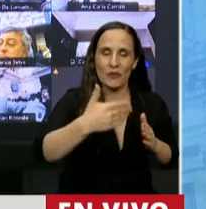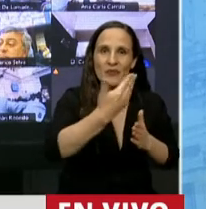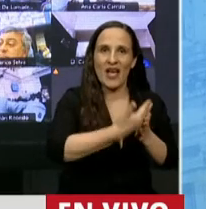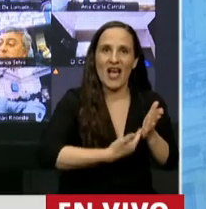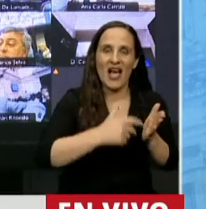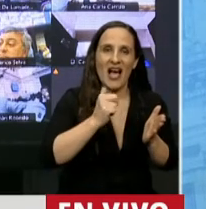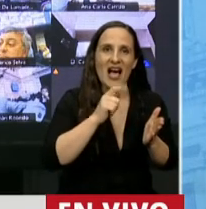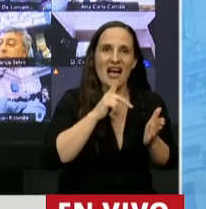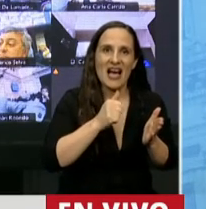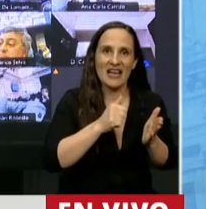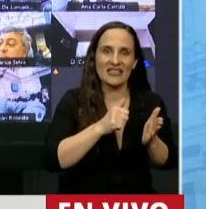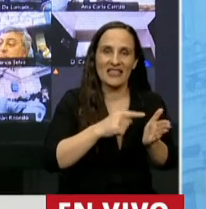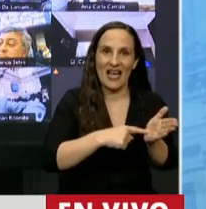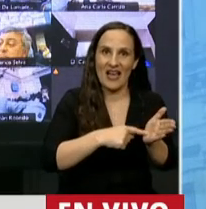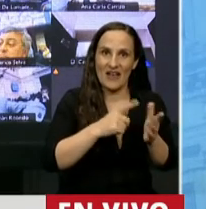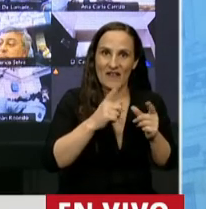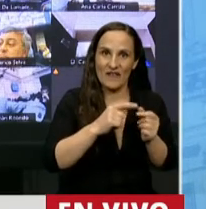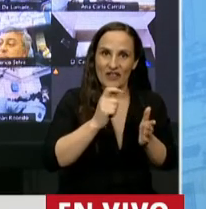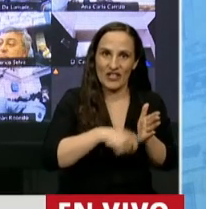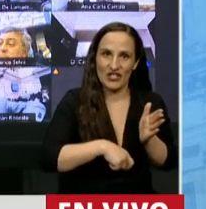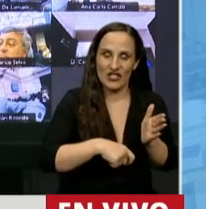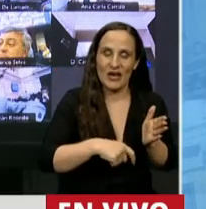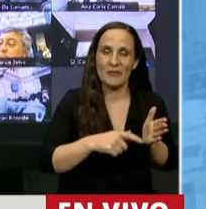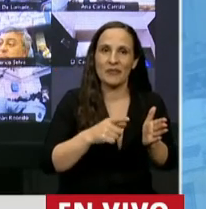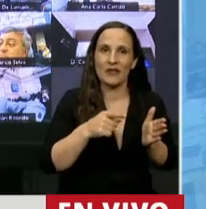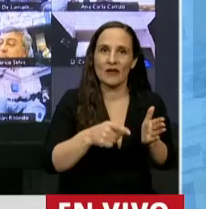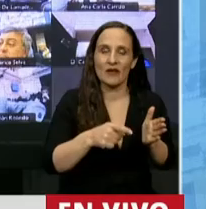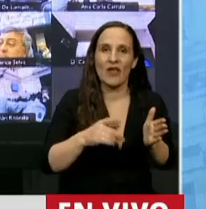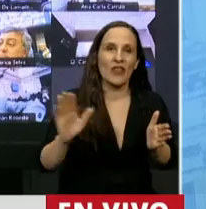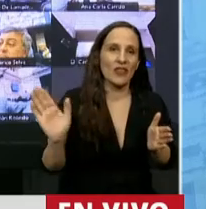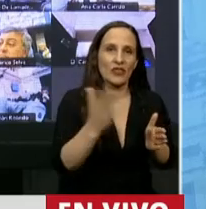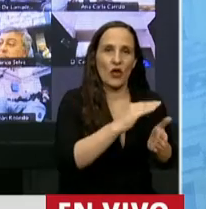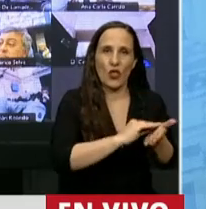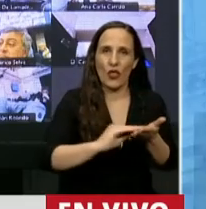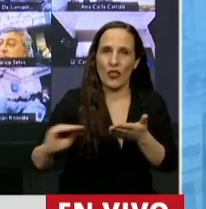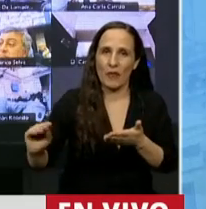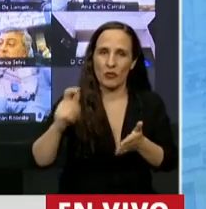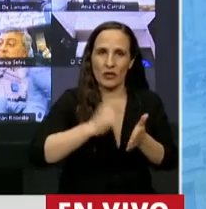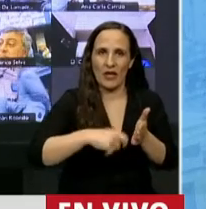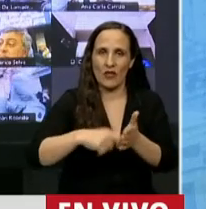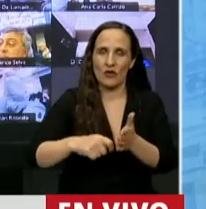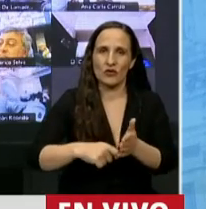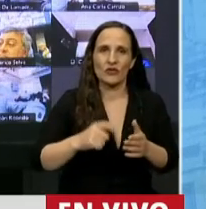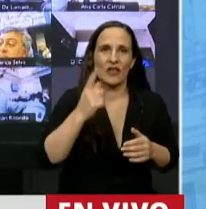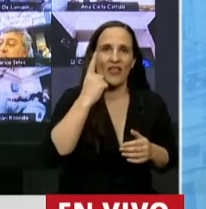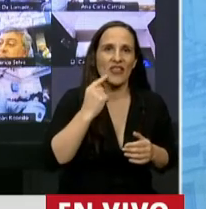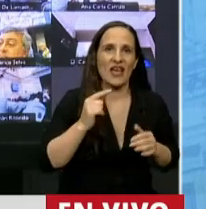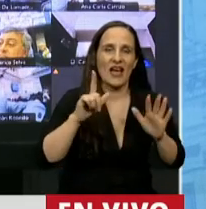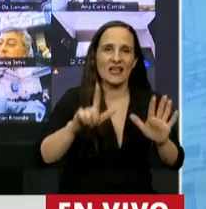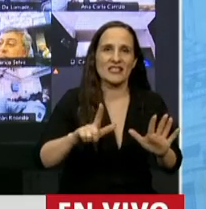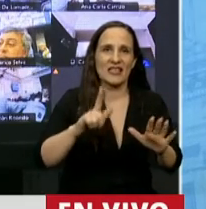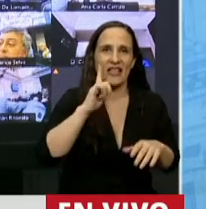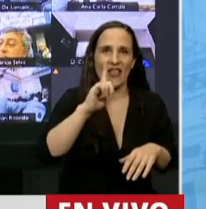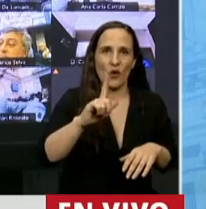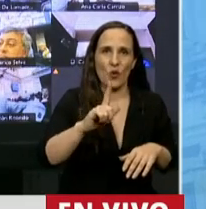suscripción del acta, tal como figura en la firma digital de todos los diputados que la adjuntaron, fue el día 7 de